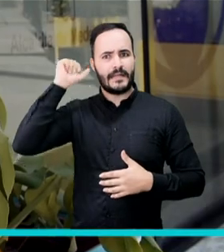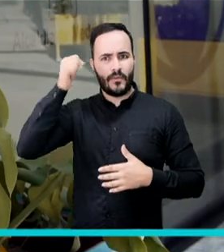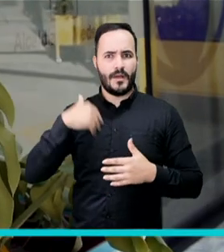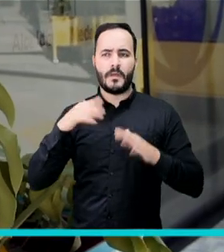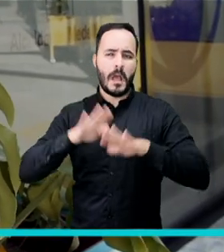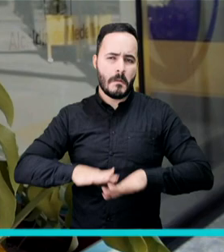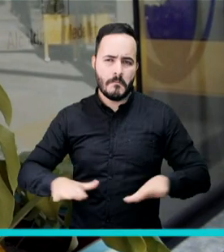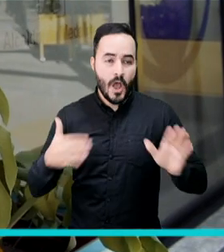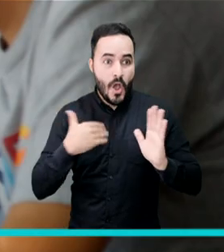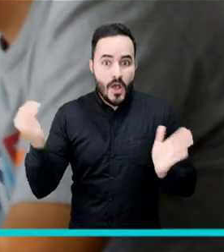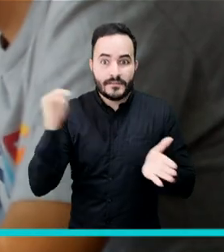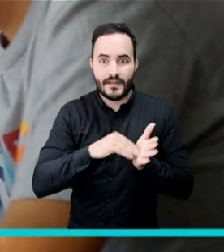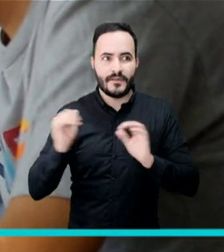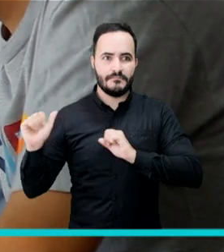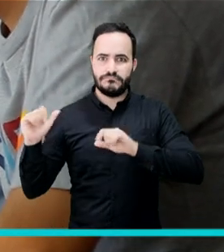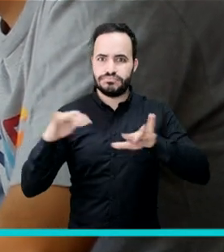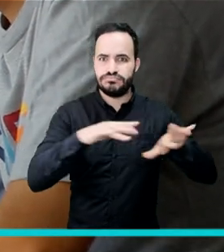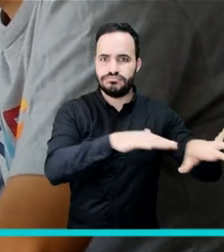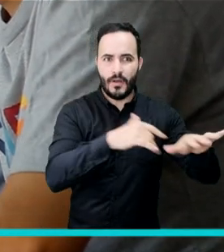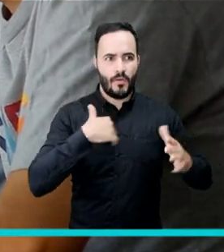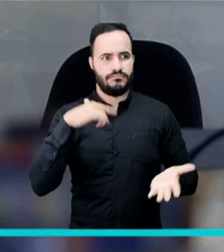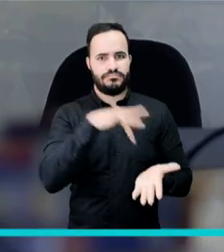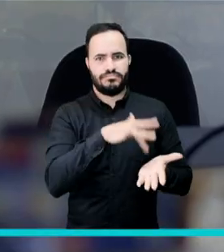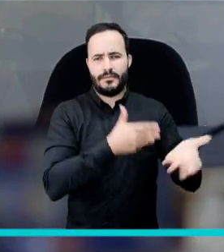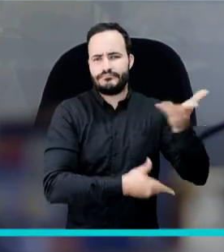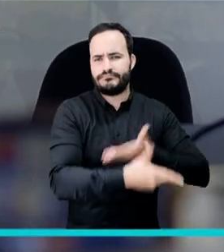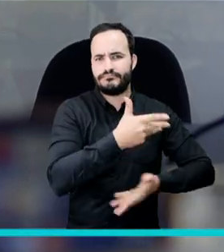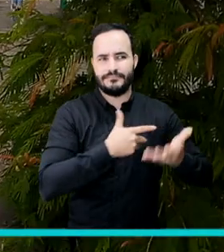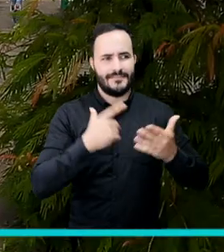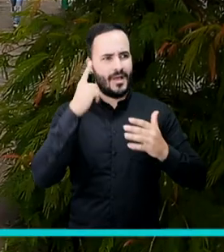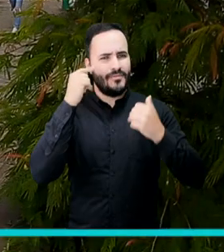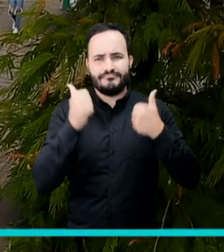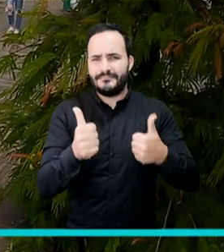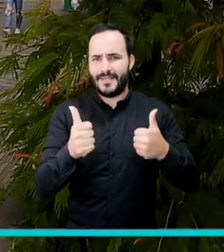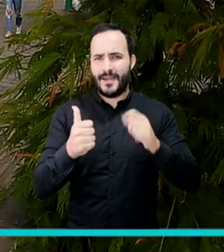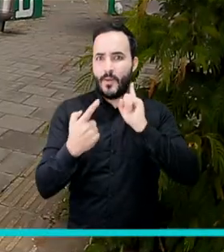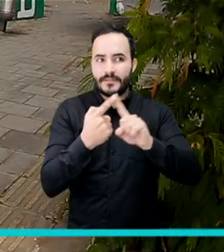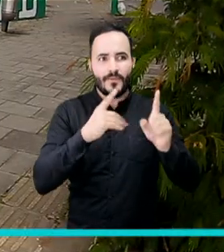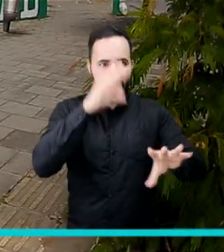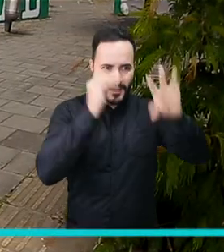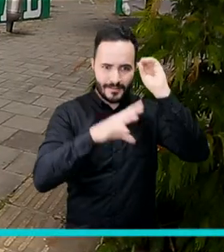para poder nosotros extender nuestra oferta educativa.